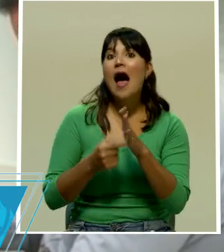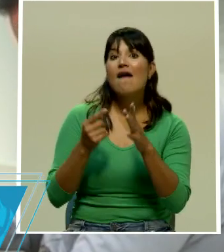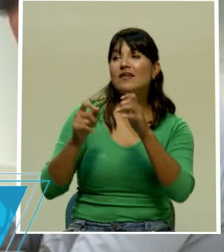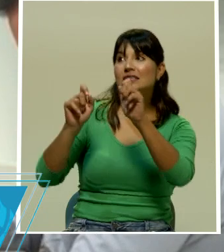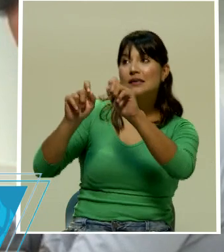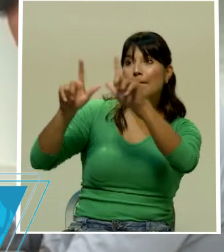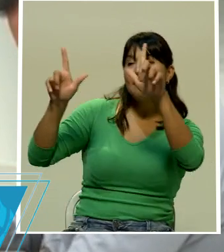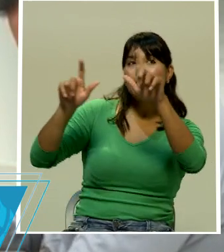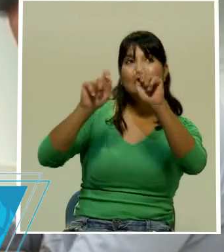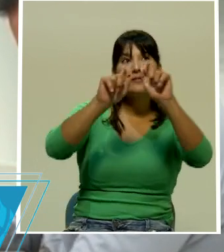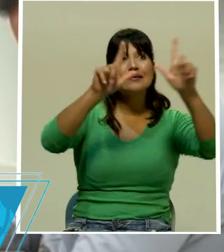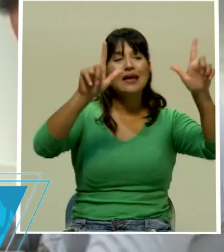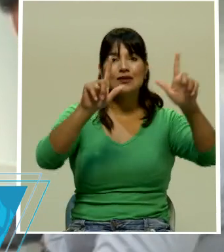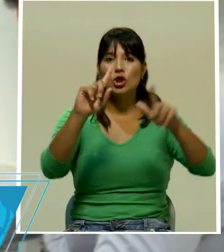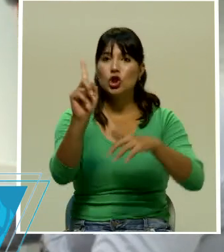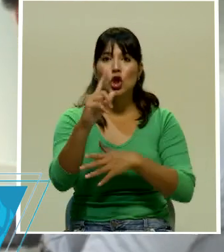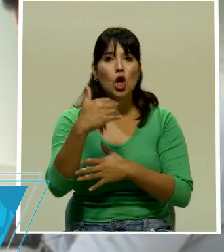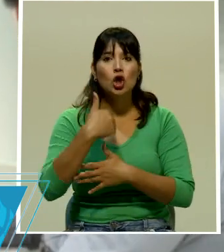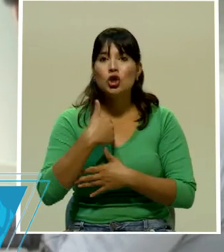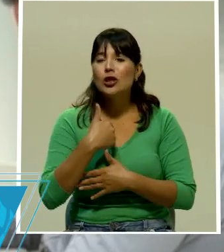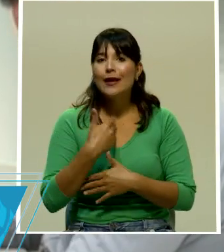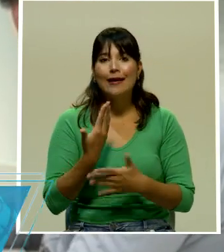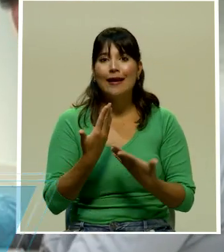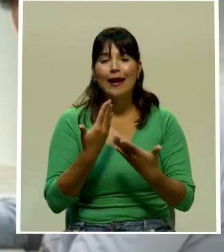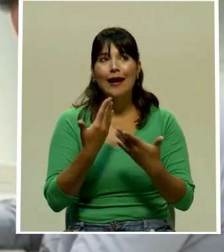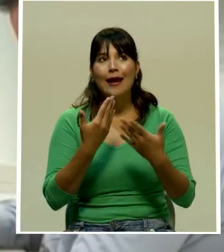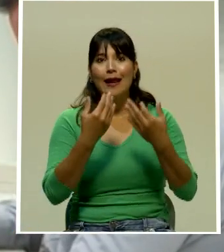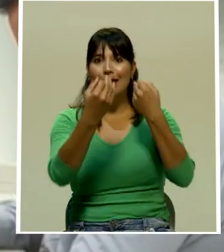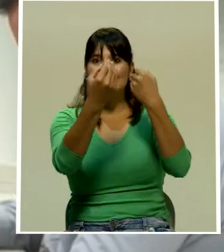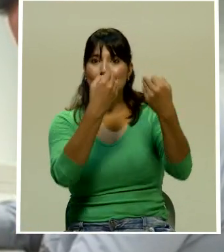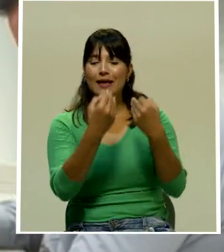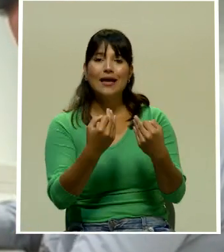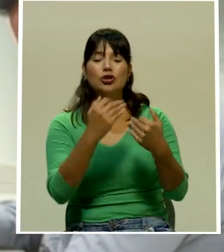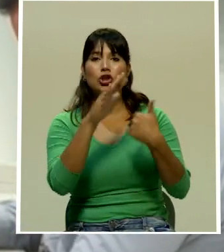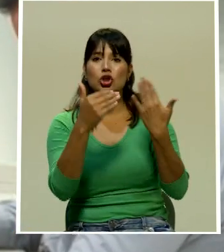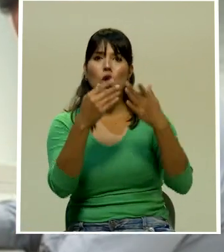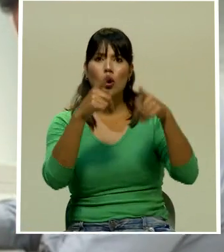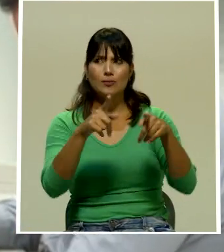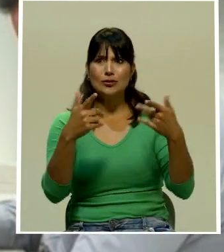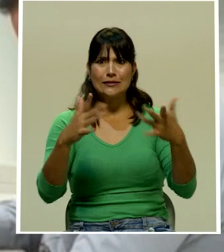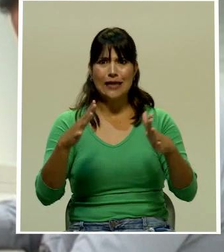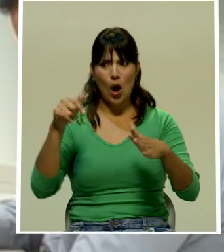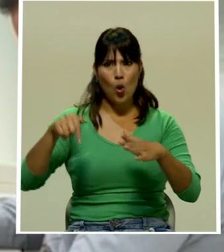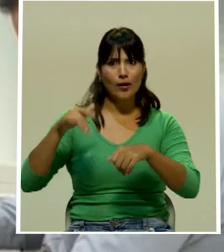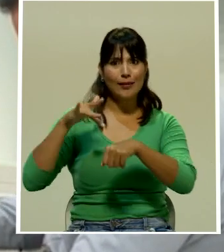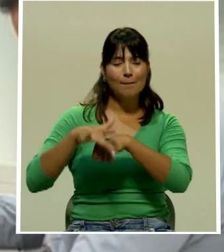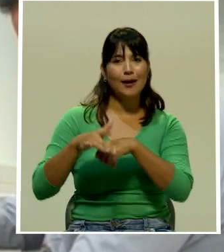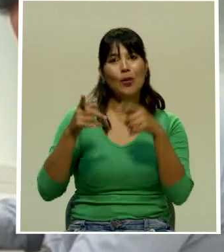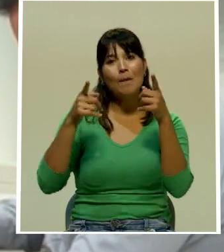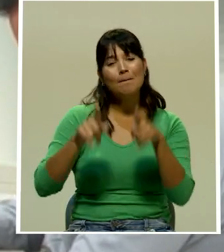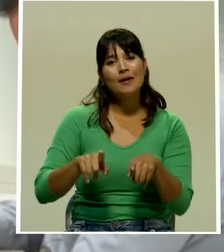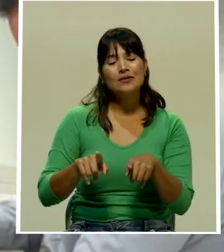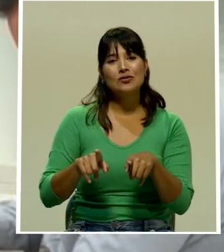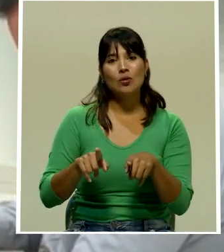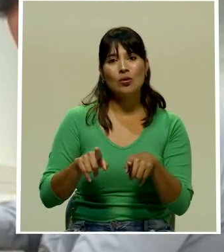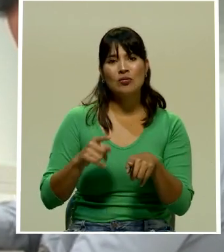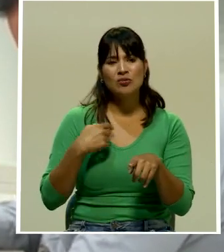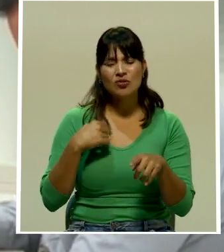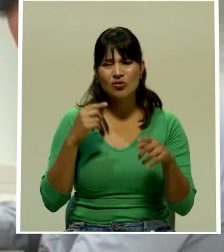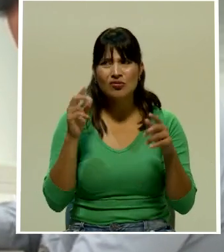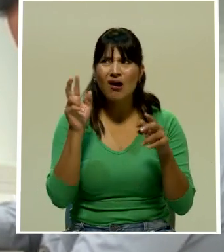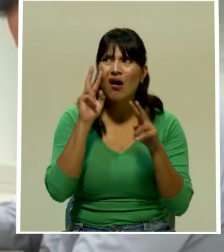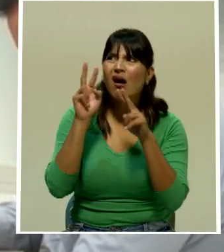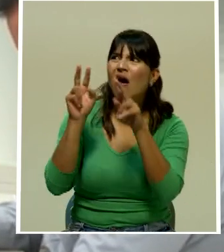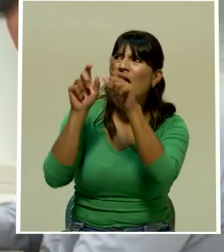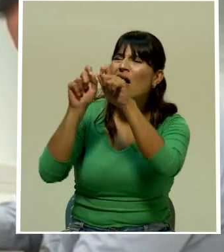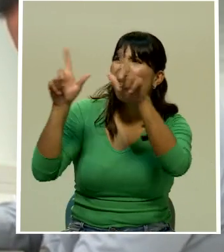veces no tienen la votación de lo que está pasando como nos pasó ahora temprano en el plenario lo único que ha